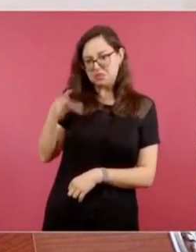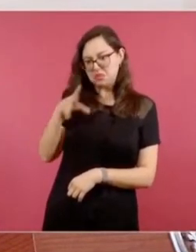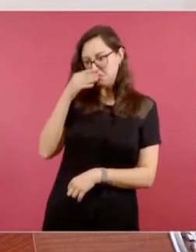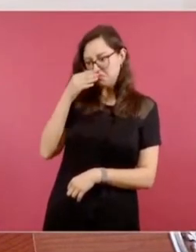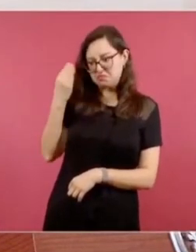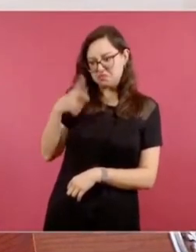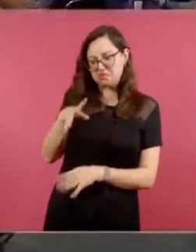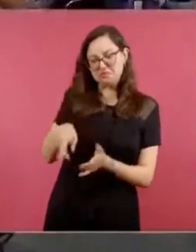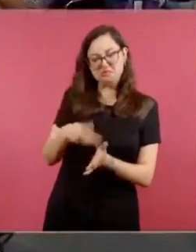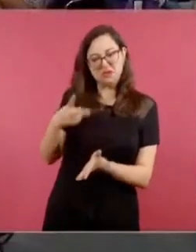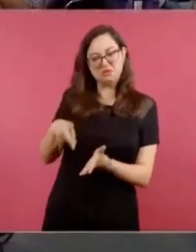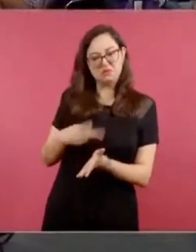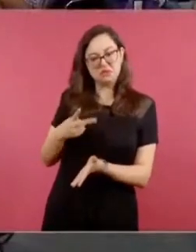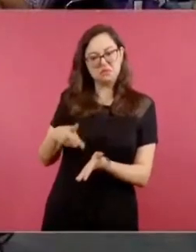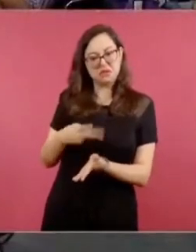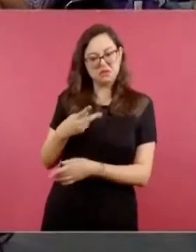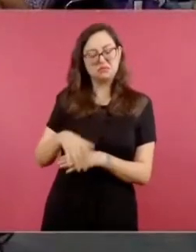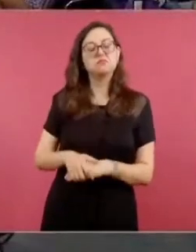Unidos?